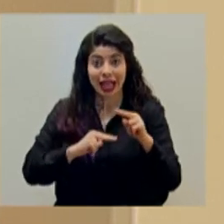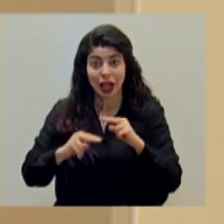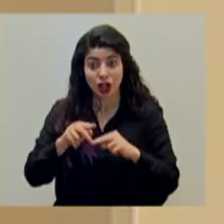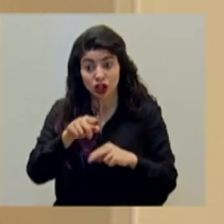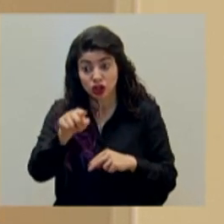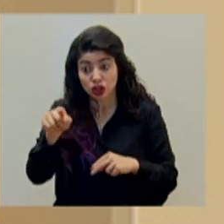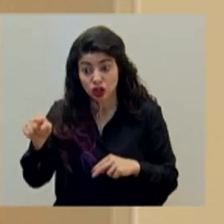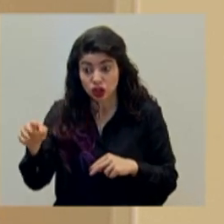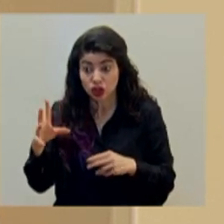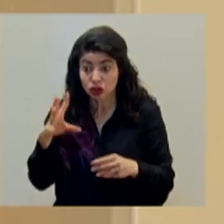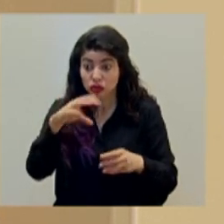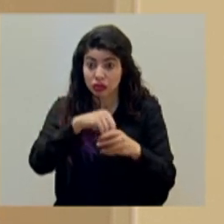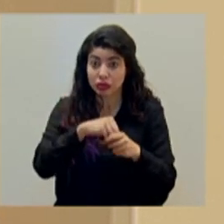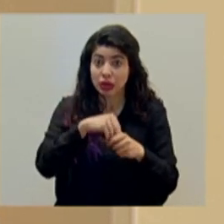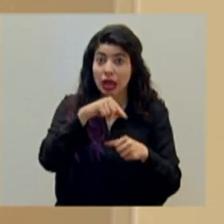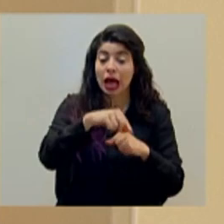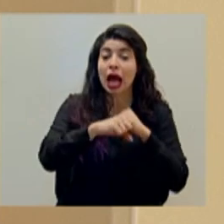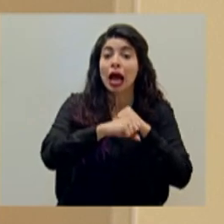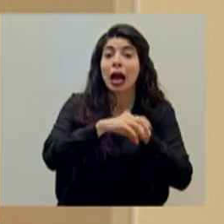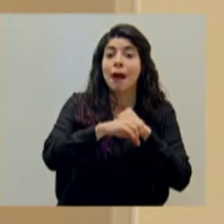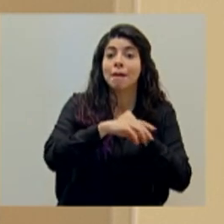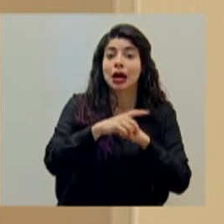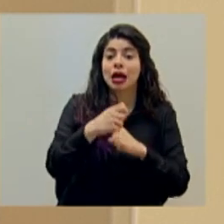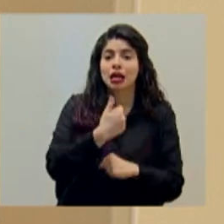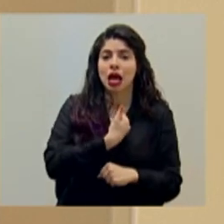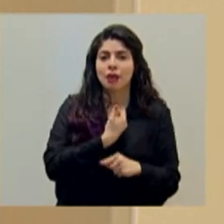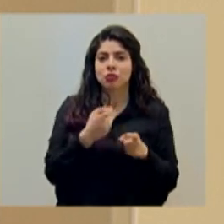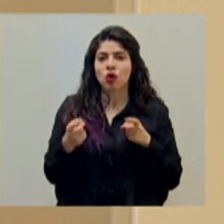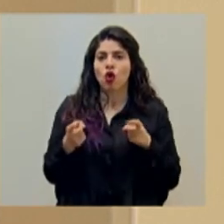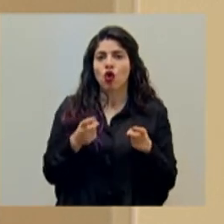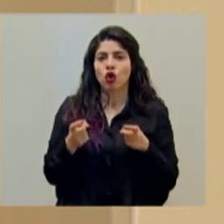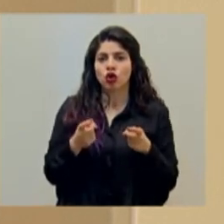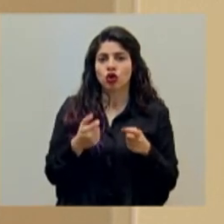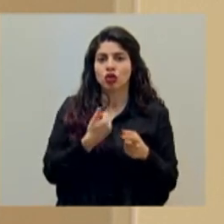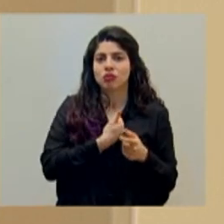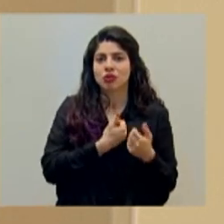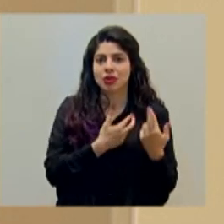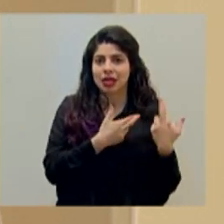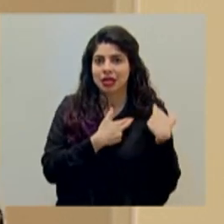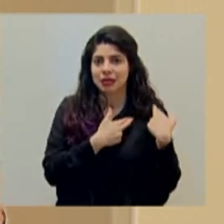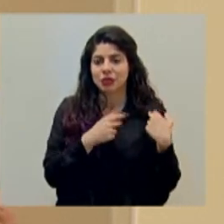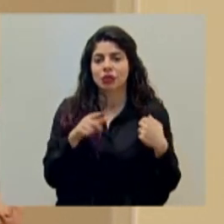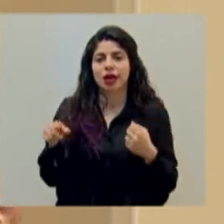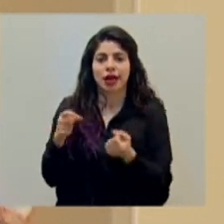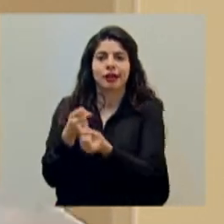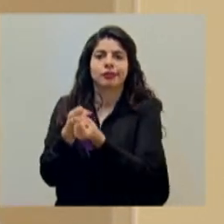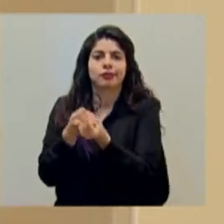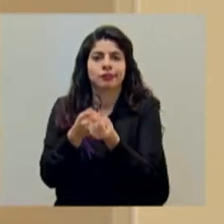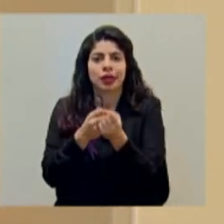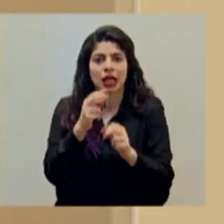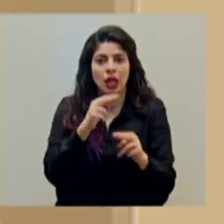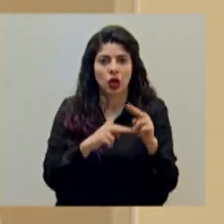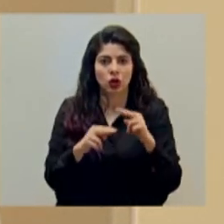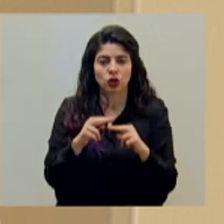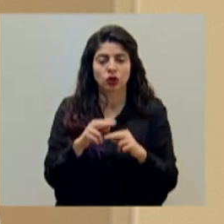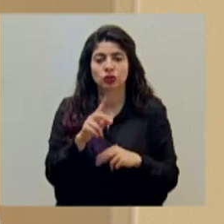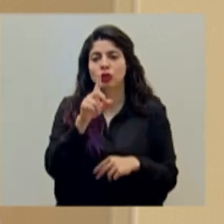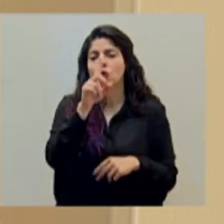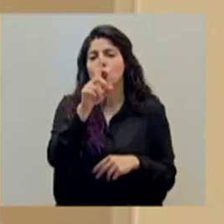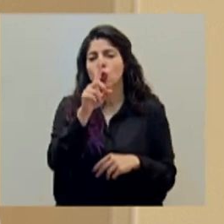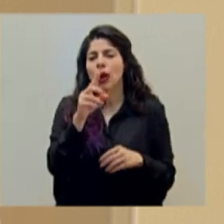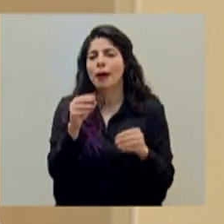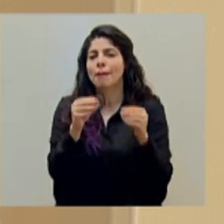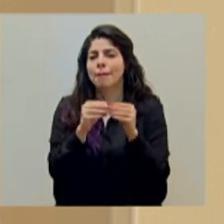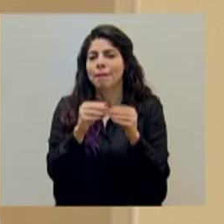a las diferentes campañas de autocontrol, de autorresponsabilidad. Una cosa más en la que todas